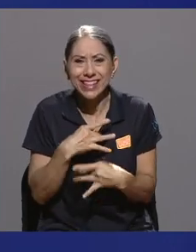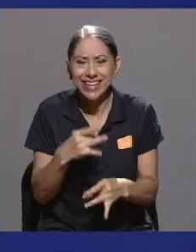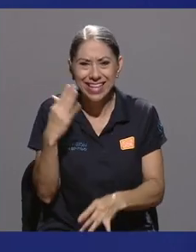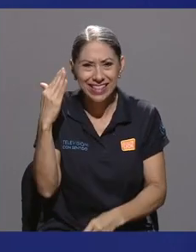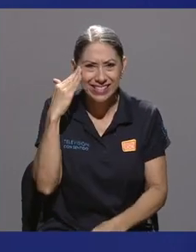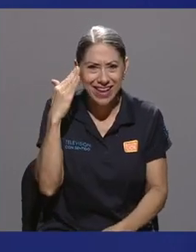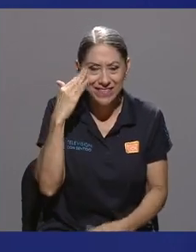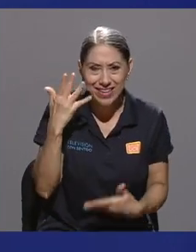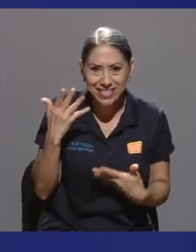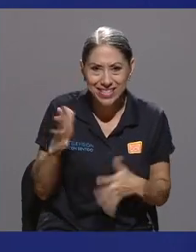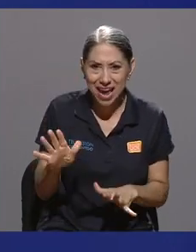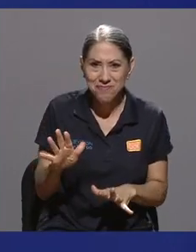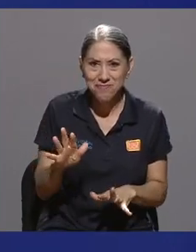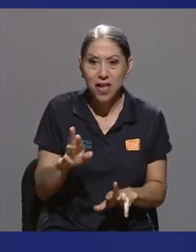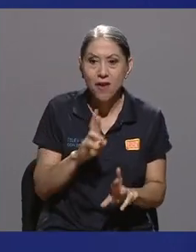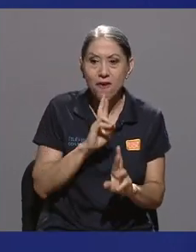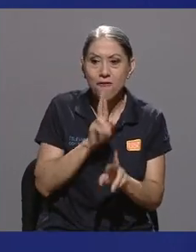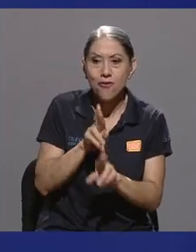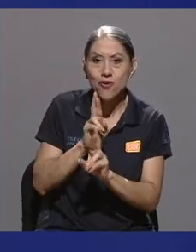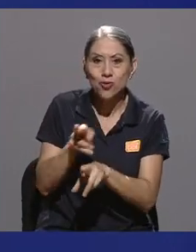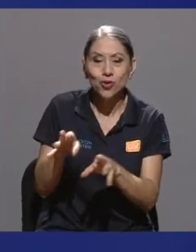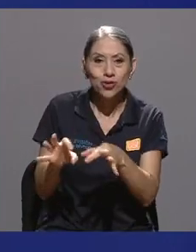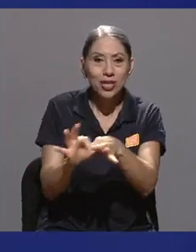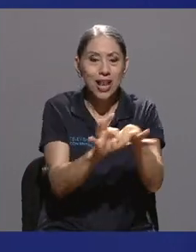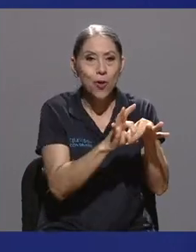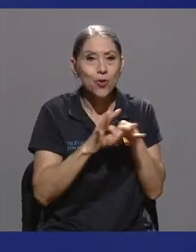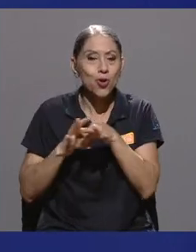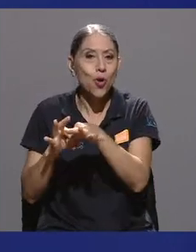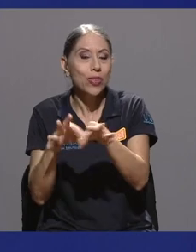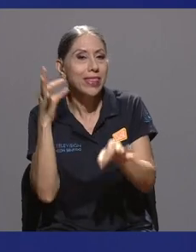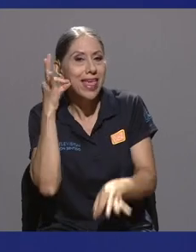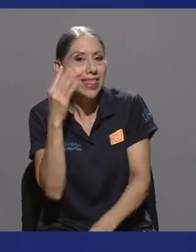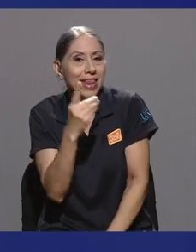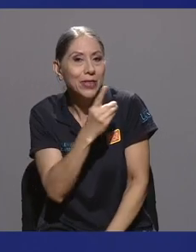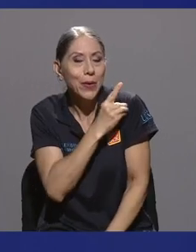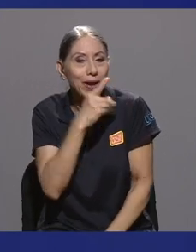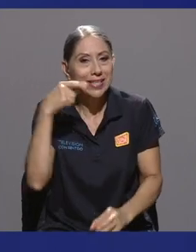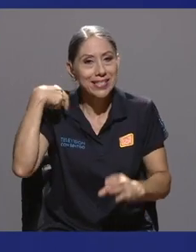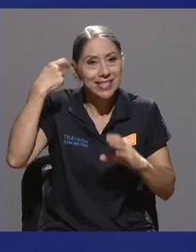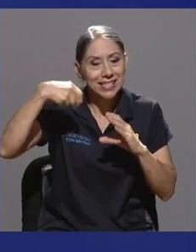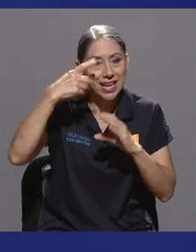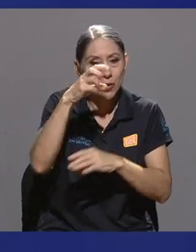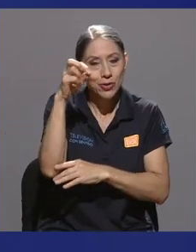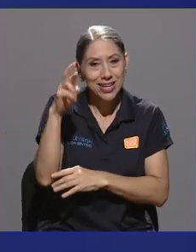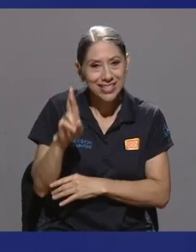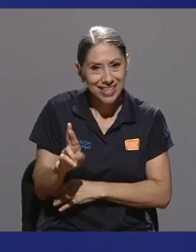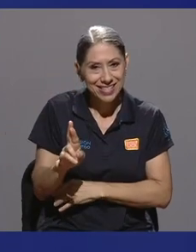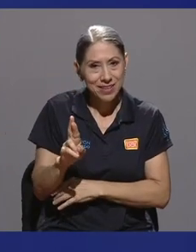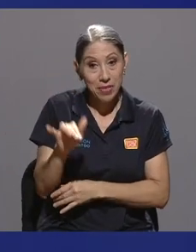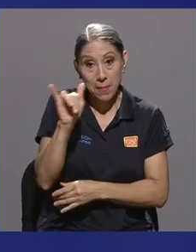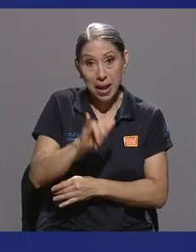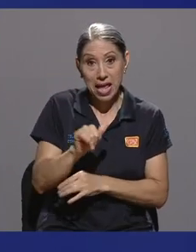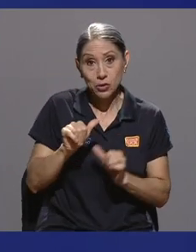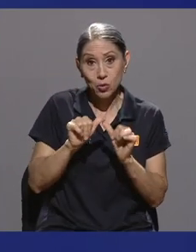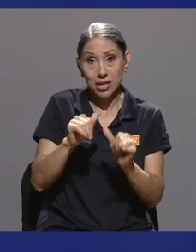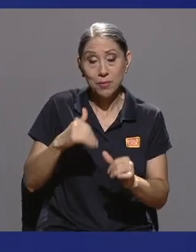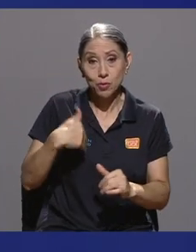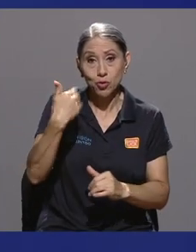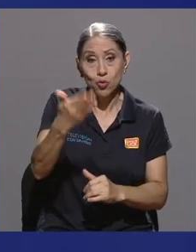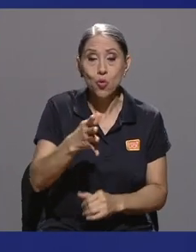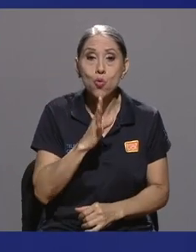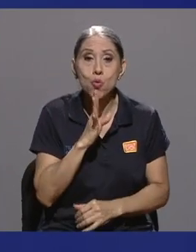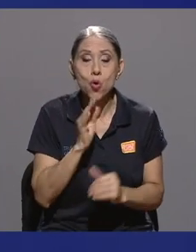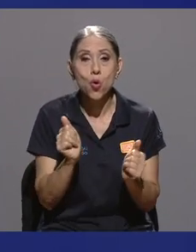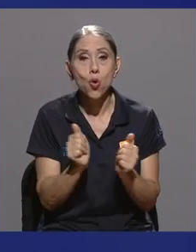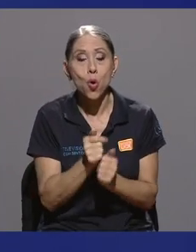que da esta unión de directoras de cine costarricense y para eso seguiremos conversando en el tercer bloque